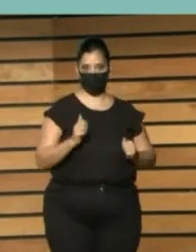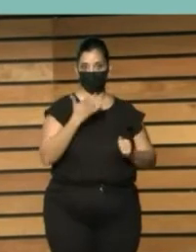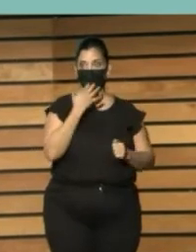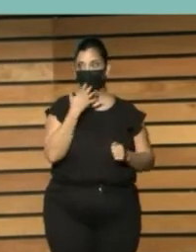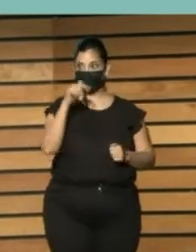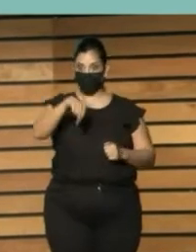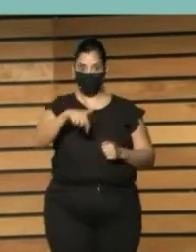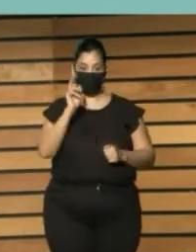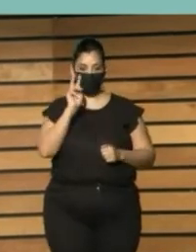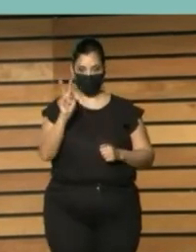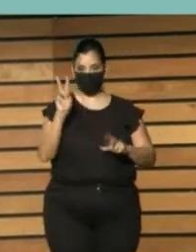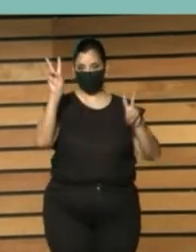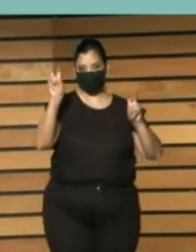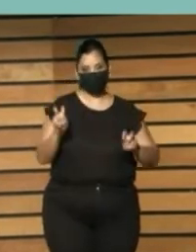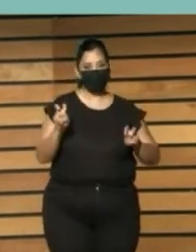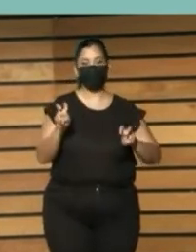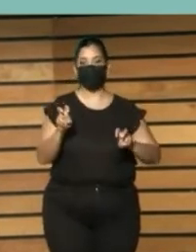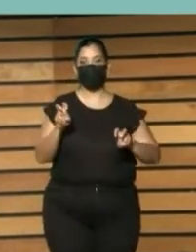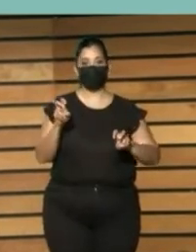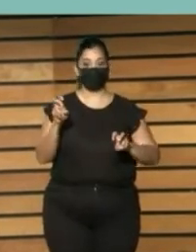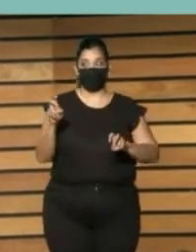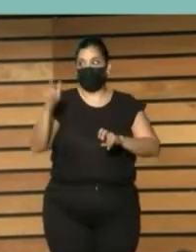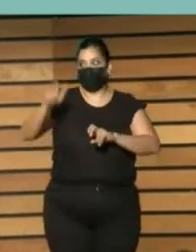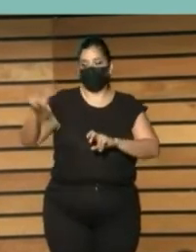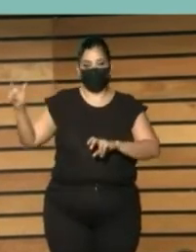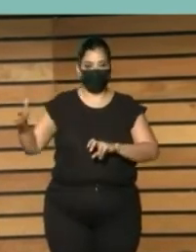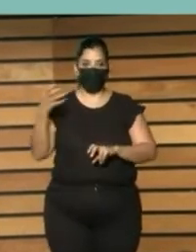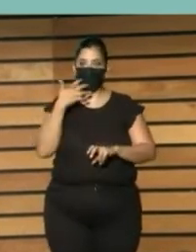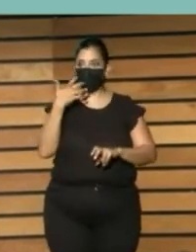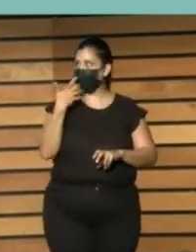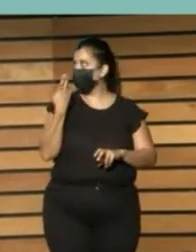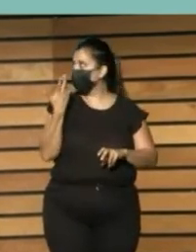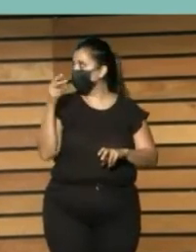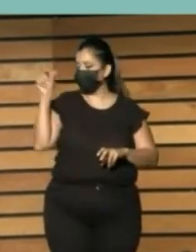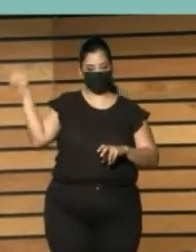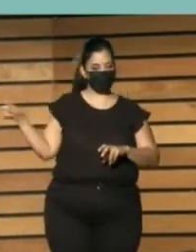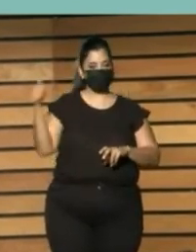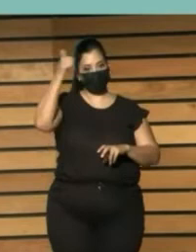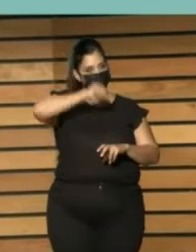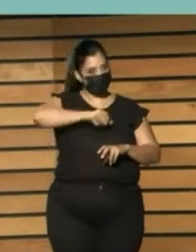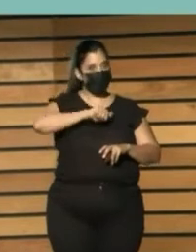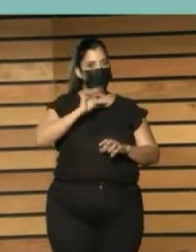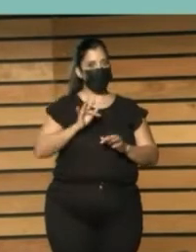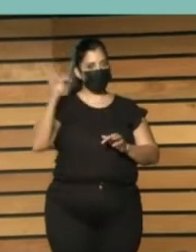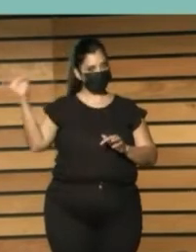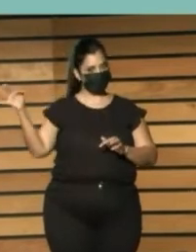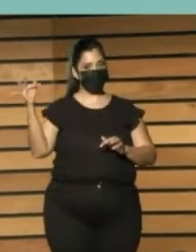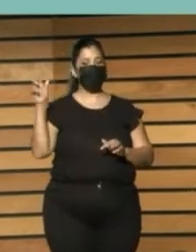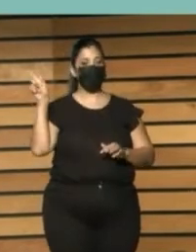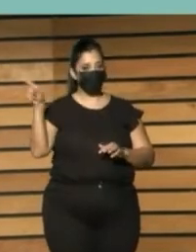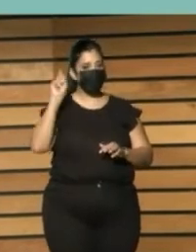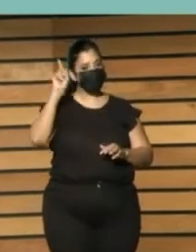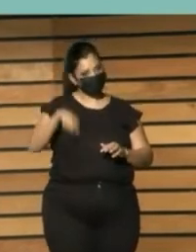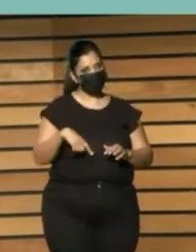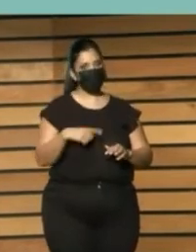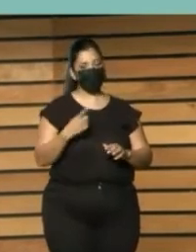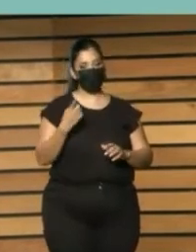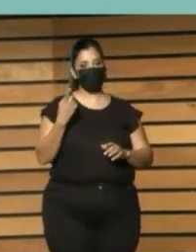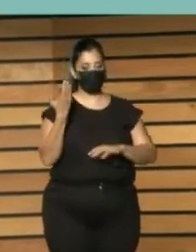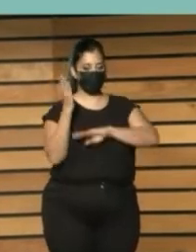ejemplo carísimo de trabajo con otros agentes como es Musol para la sensibilización y para visibilizar